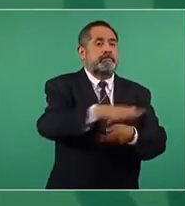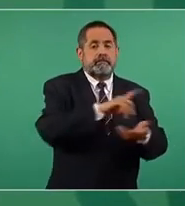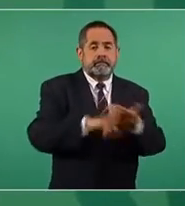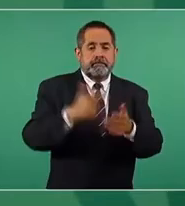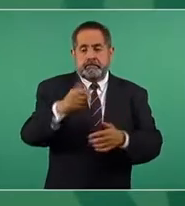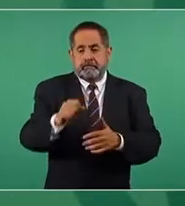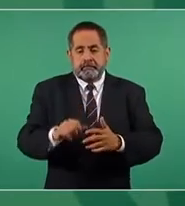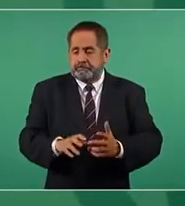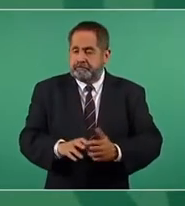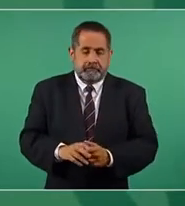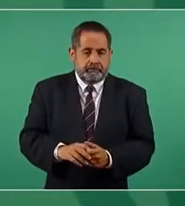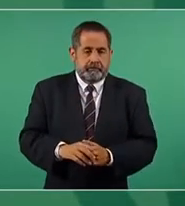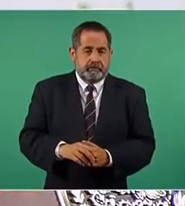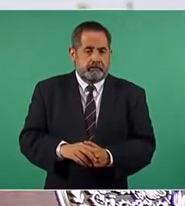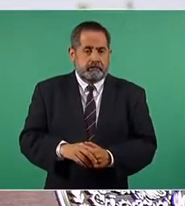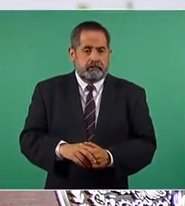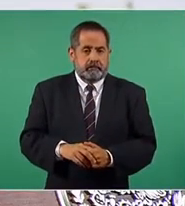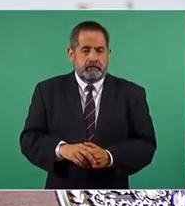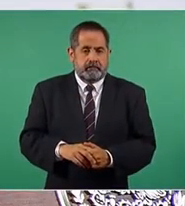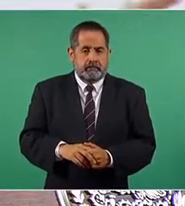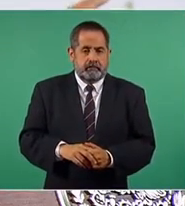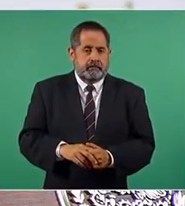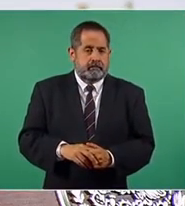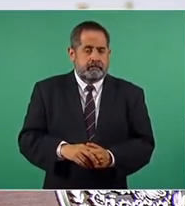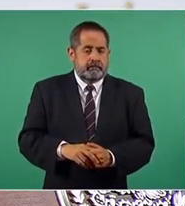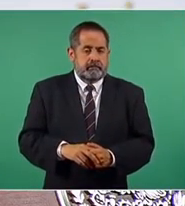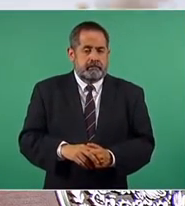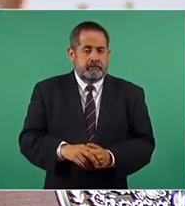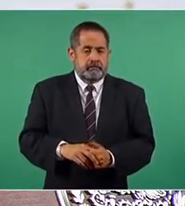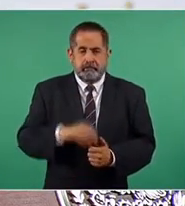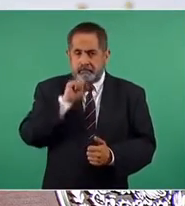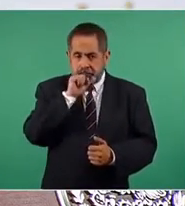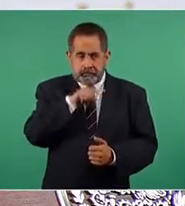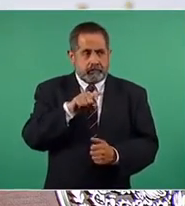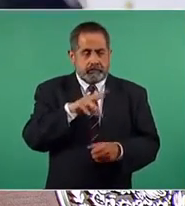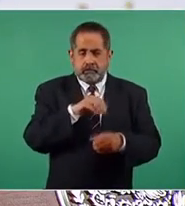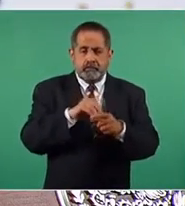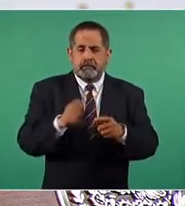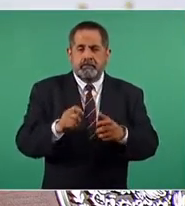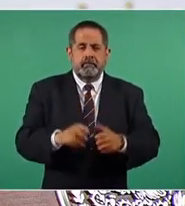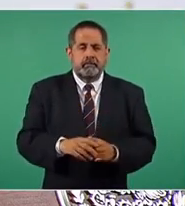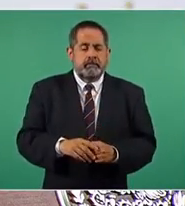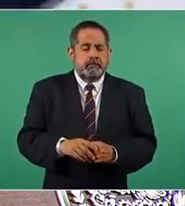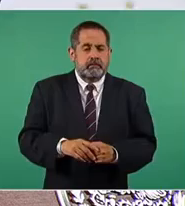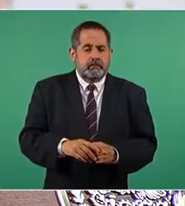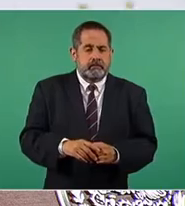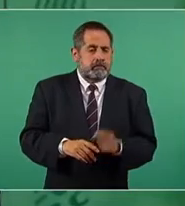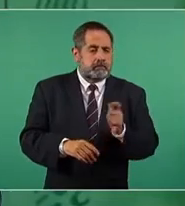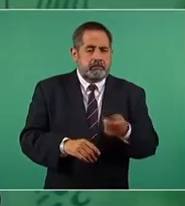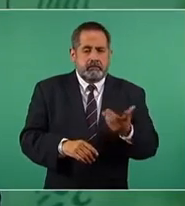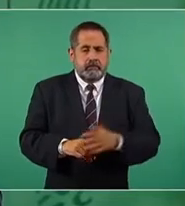e incluso no dejan